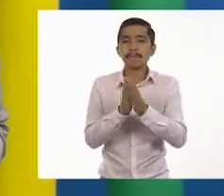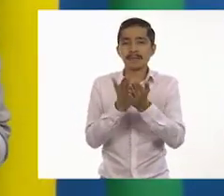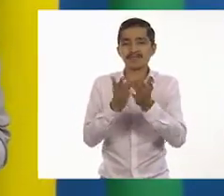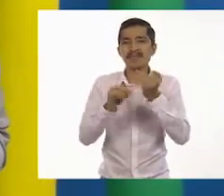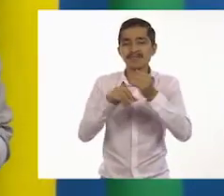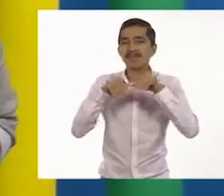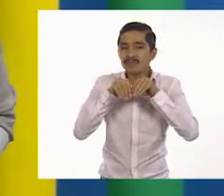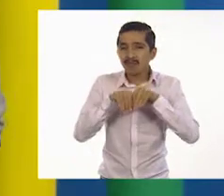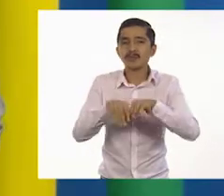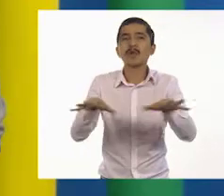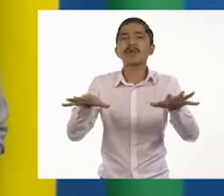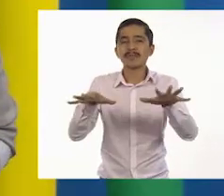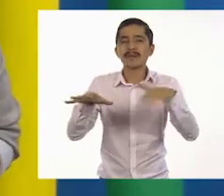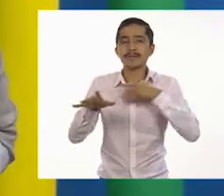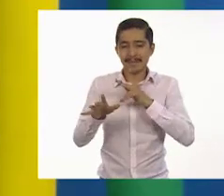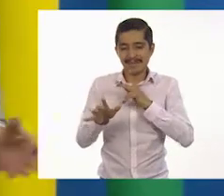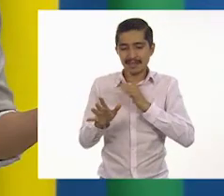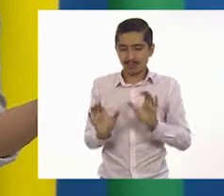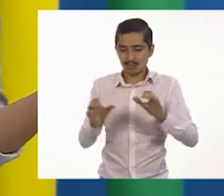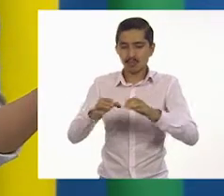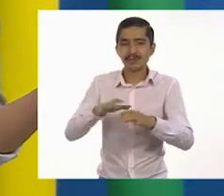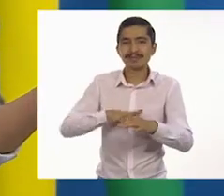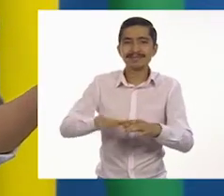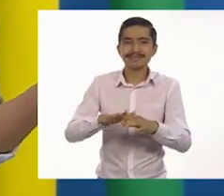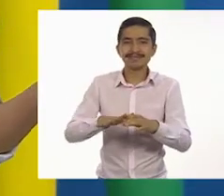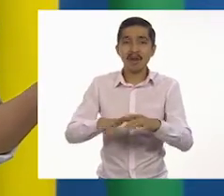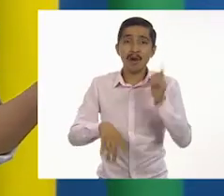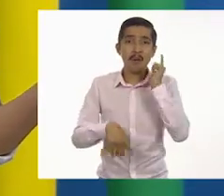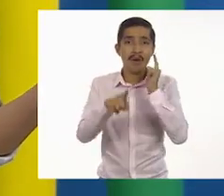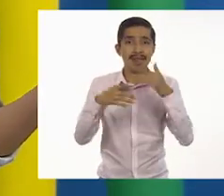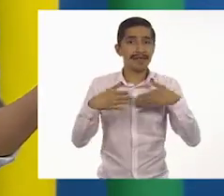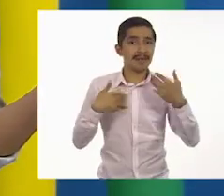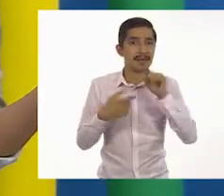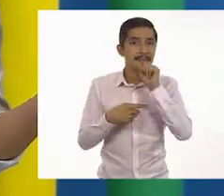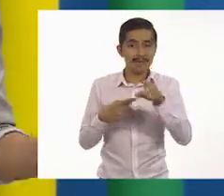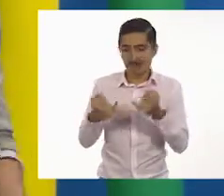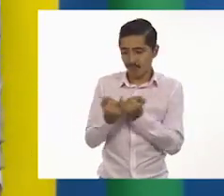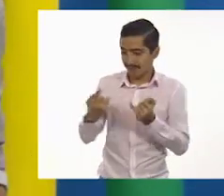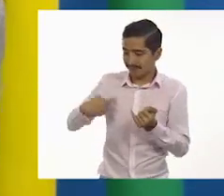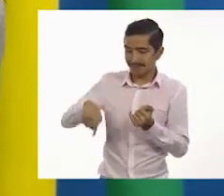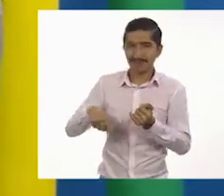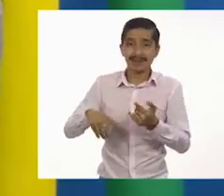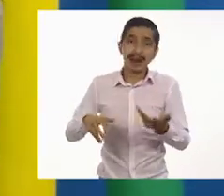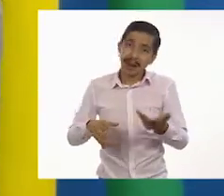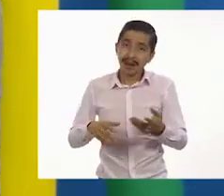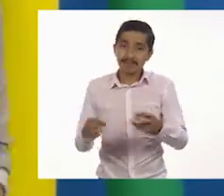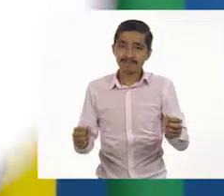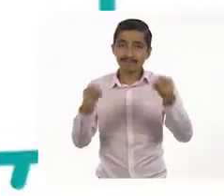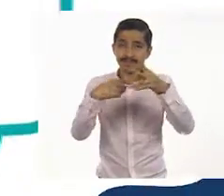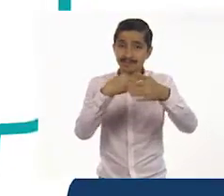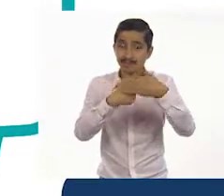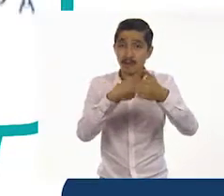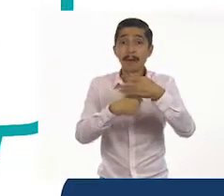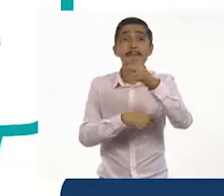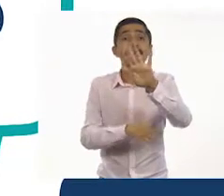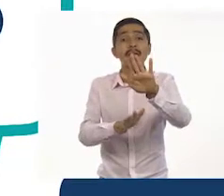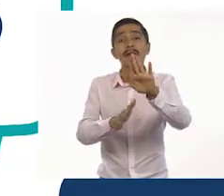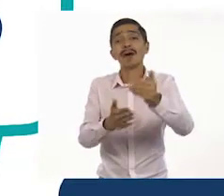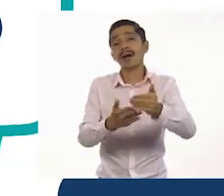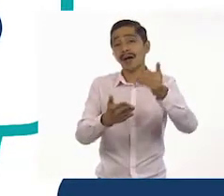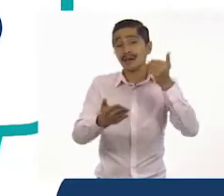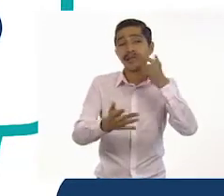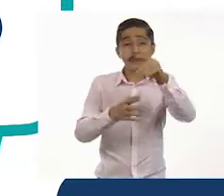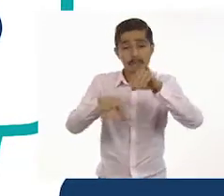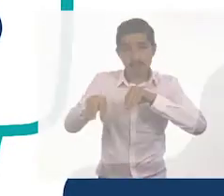informativos en mi comunidad. Espero que lo hayan disfrutado tanto como nosotros. ¡Hasta la próxima! A continuación...